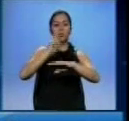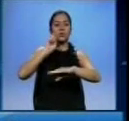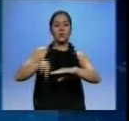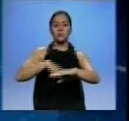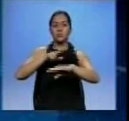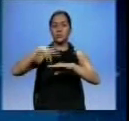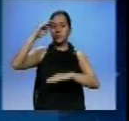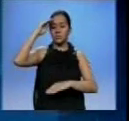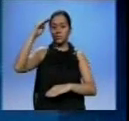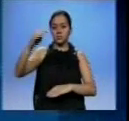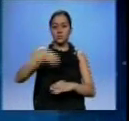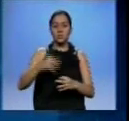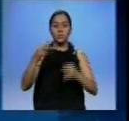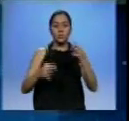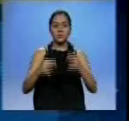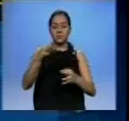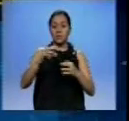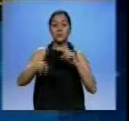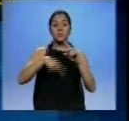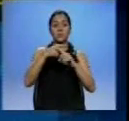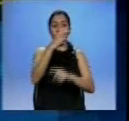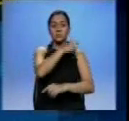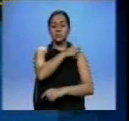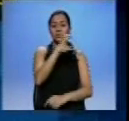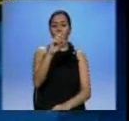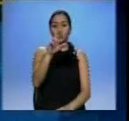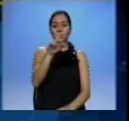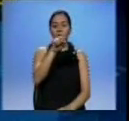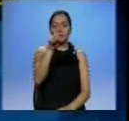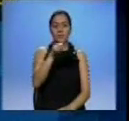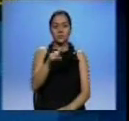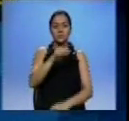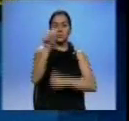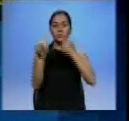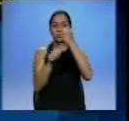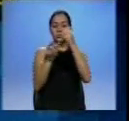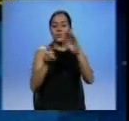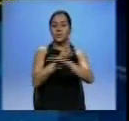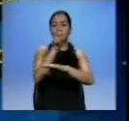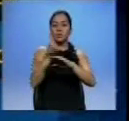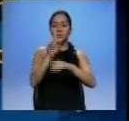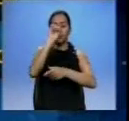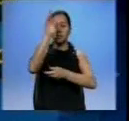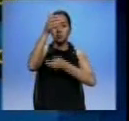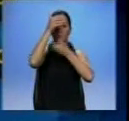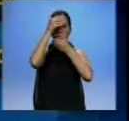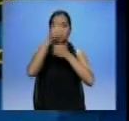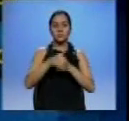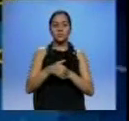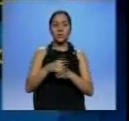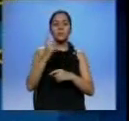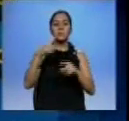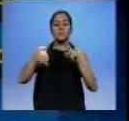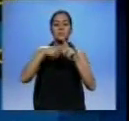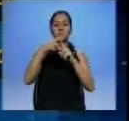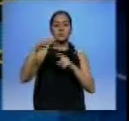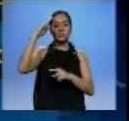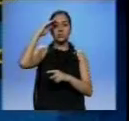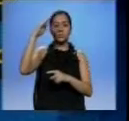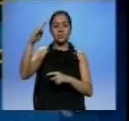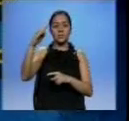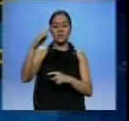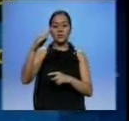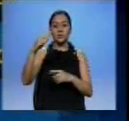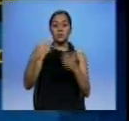de la policía judicial, el coronel Patricio Ortiz como subdirector de la DINASEP y el coronel Carlos Dalulema como nuevo